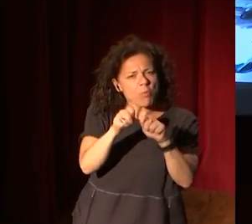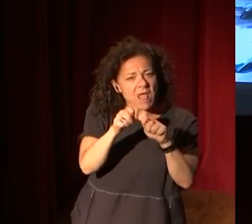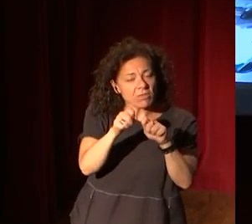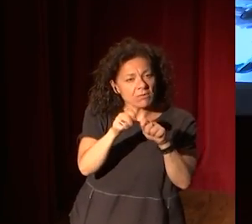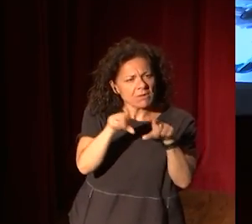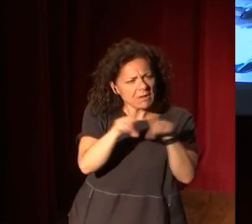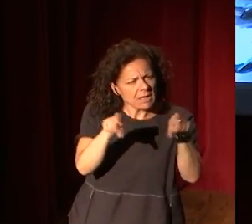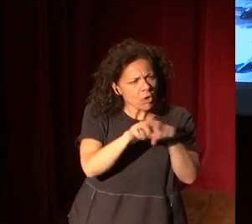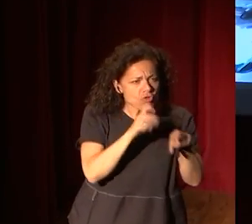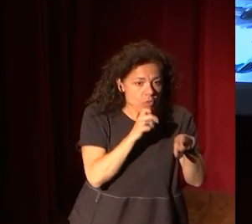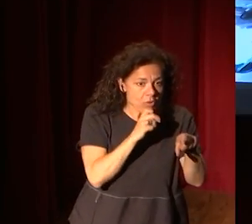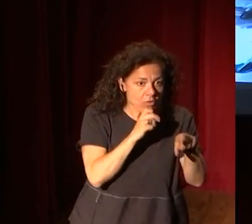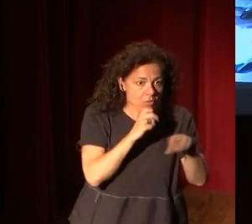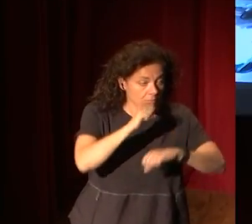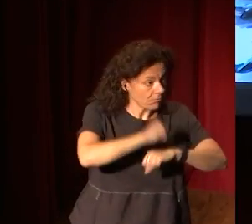taquilla?